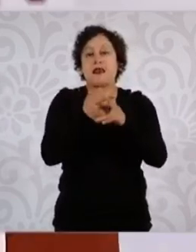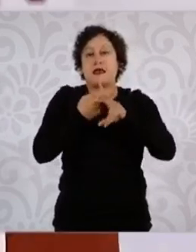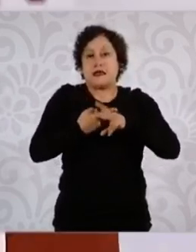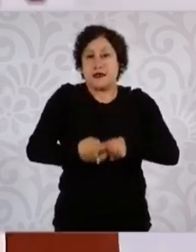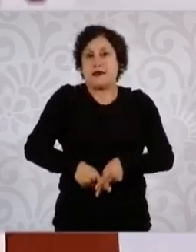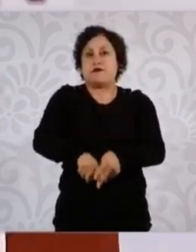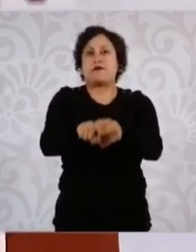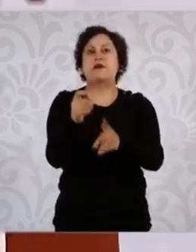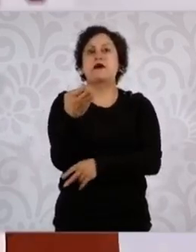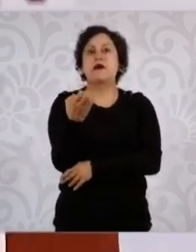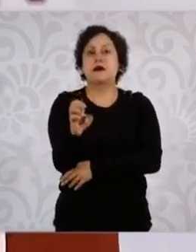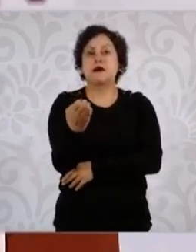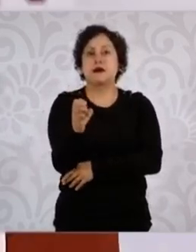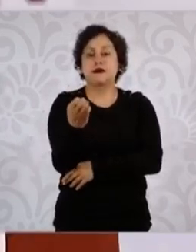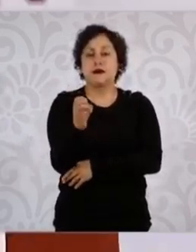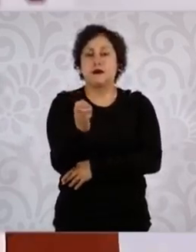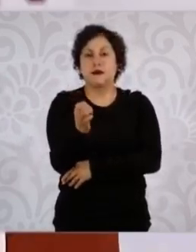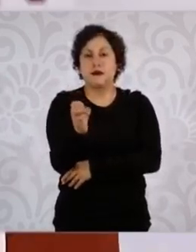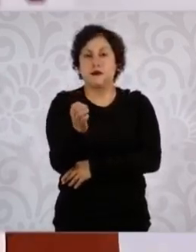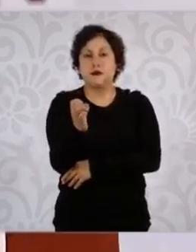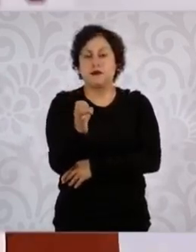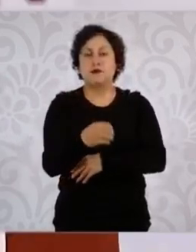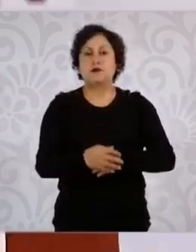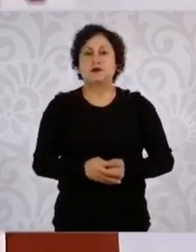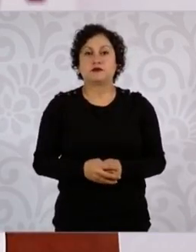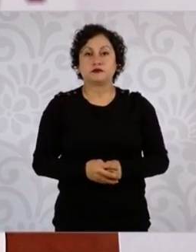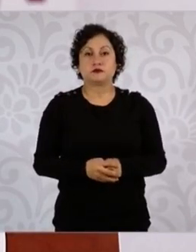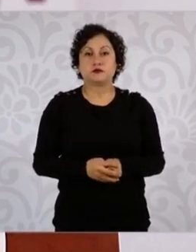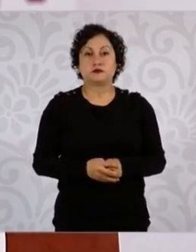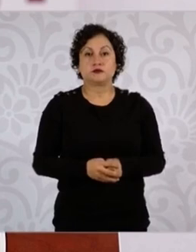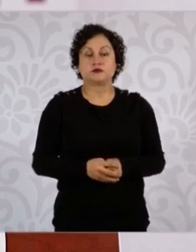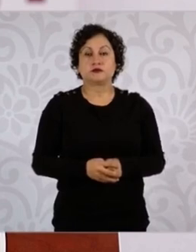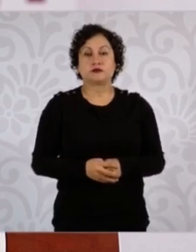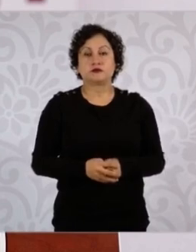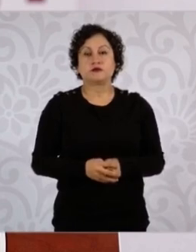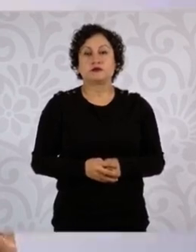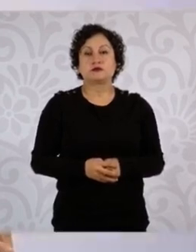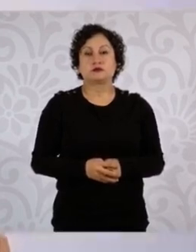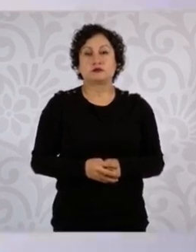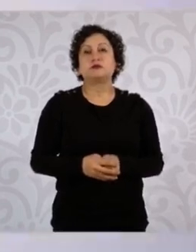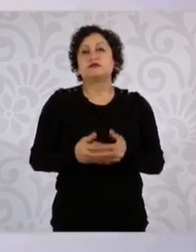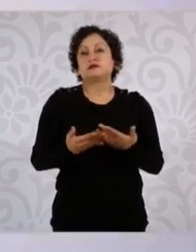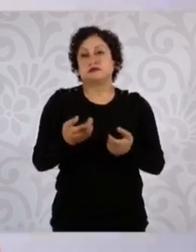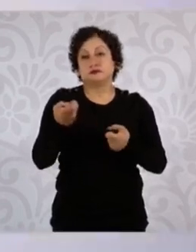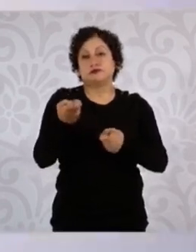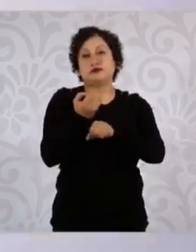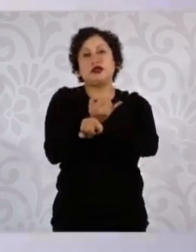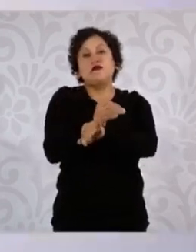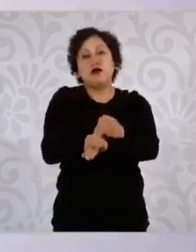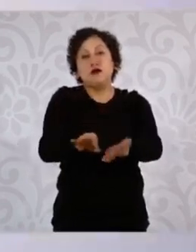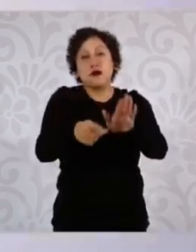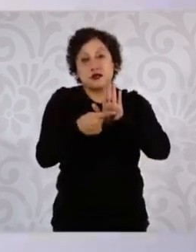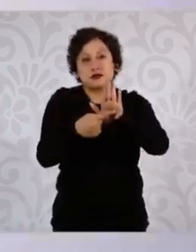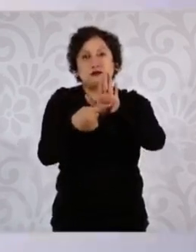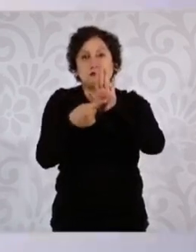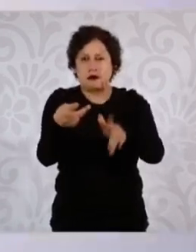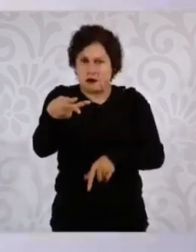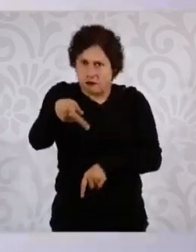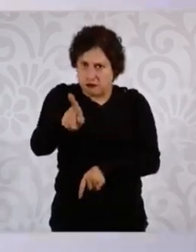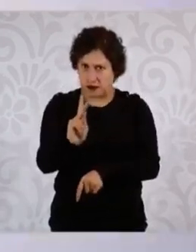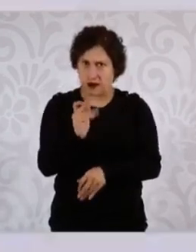partir de enero y ahí ya vamos a dar toda la información. De todas maneras está